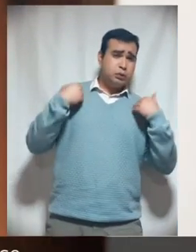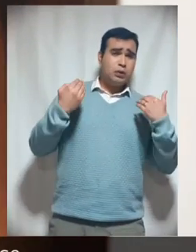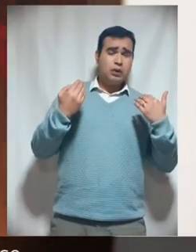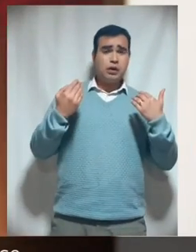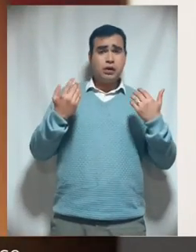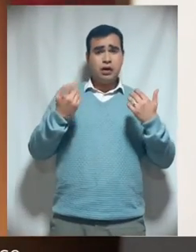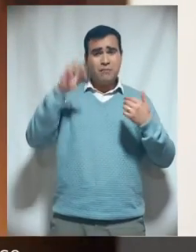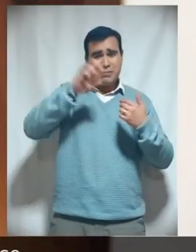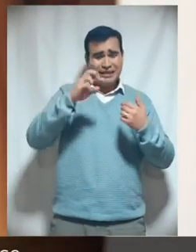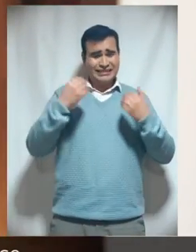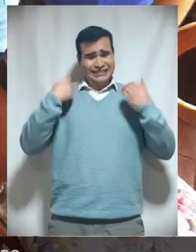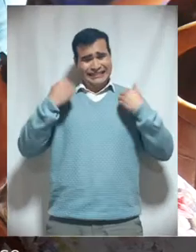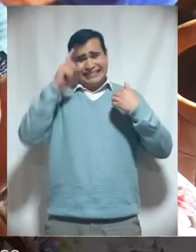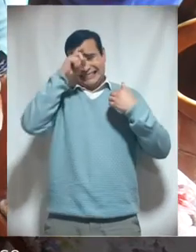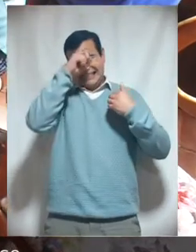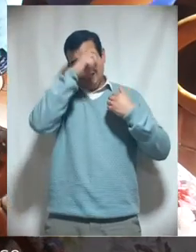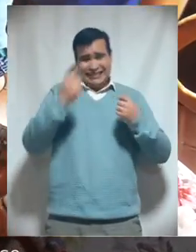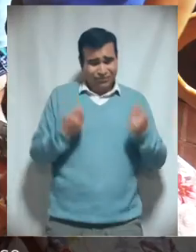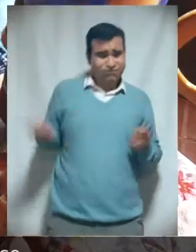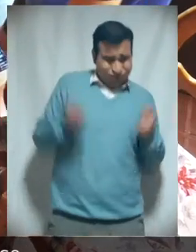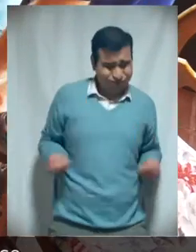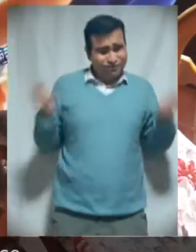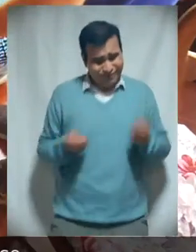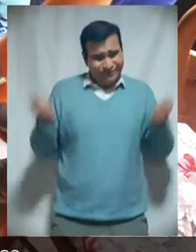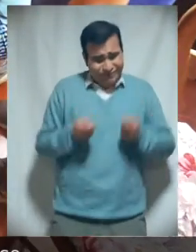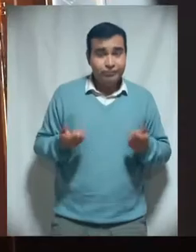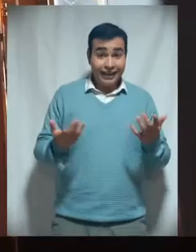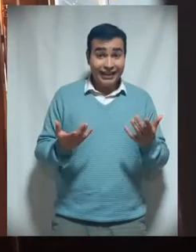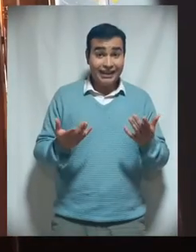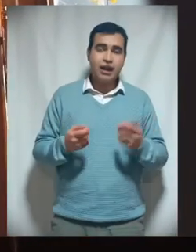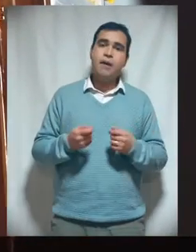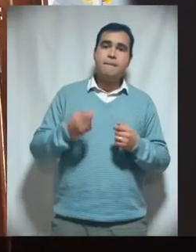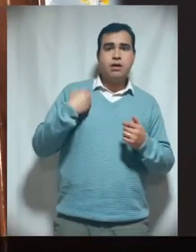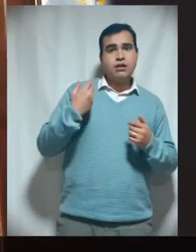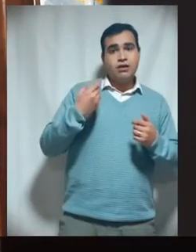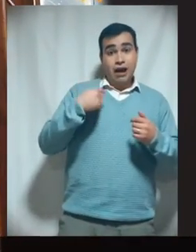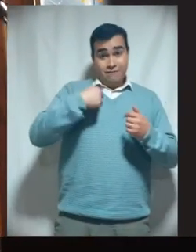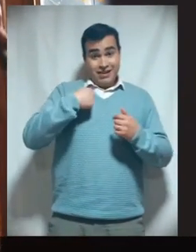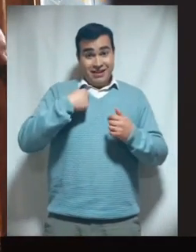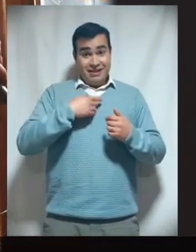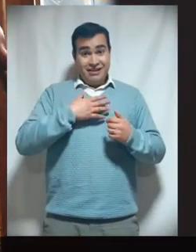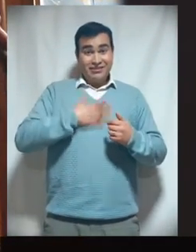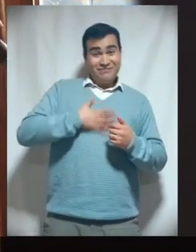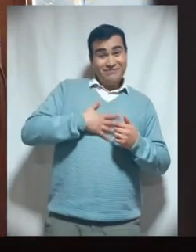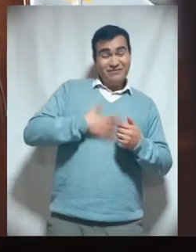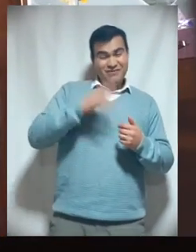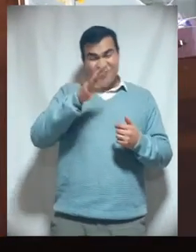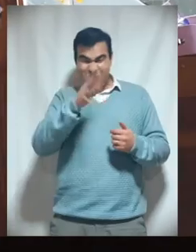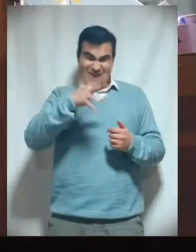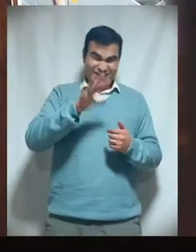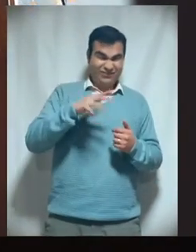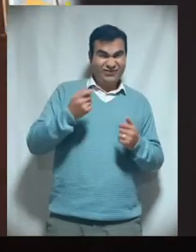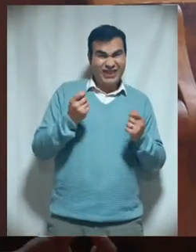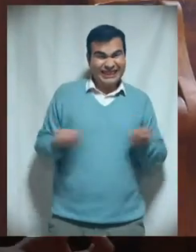y a mi papá le cuesta harto saltar la cuerda, pero igual lo hace. Saltar la cuerda me resulta